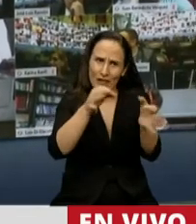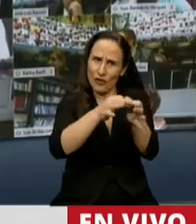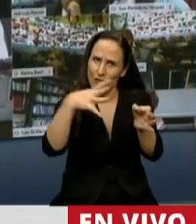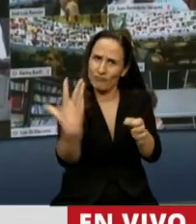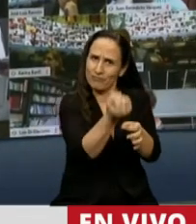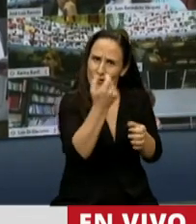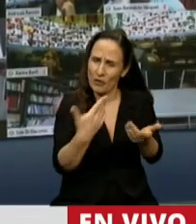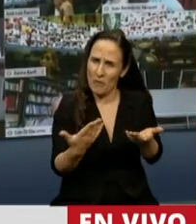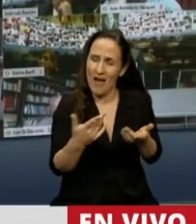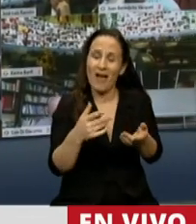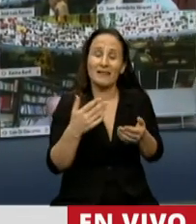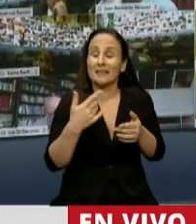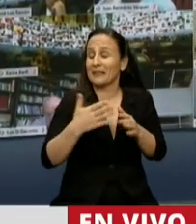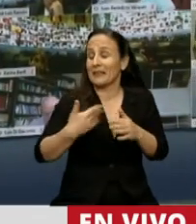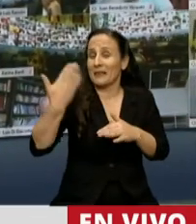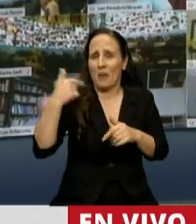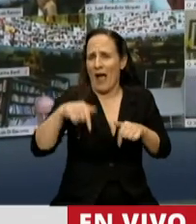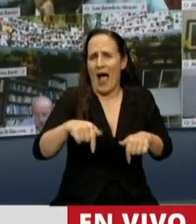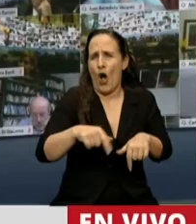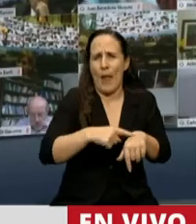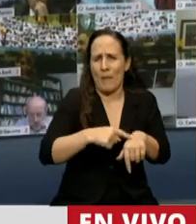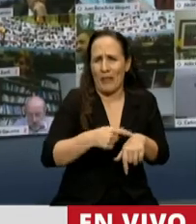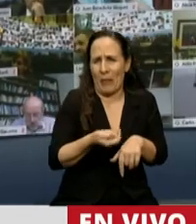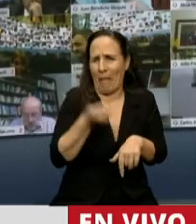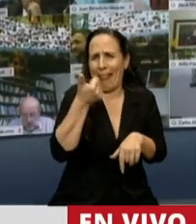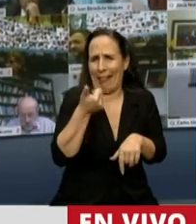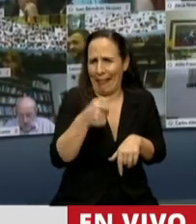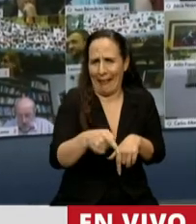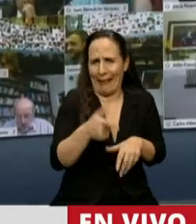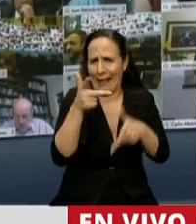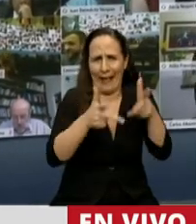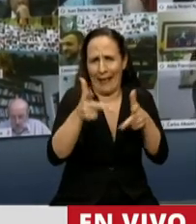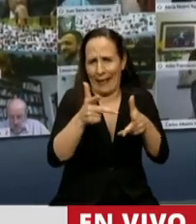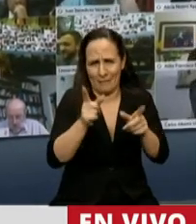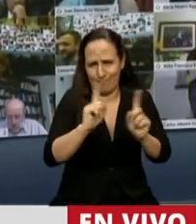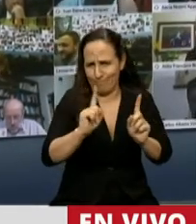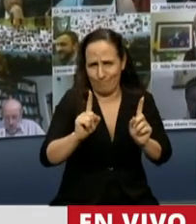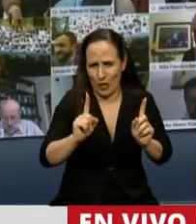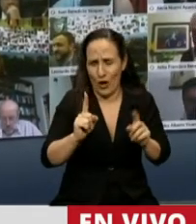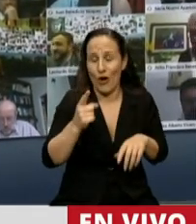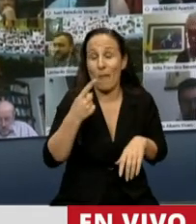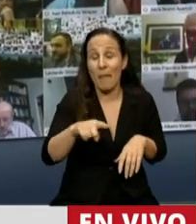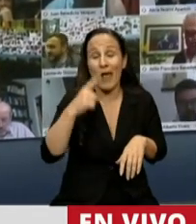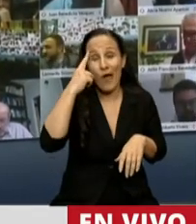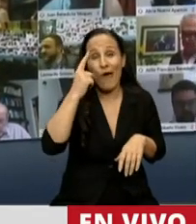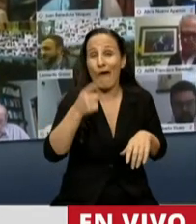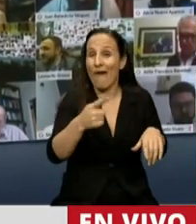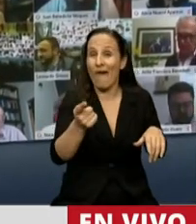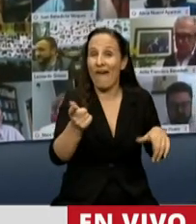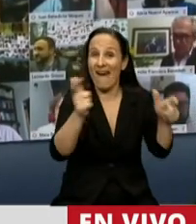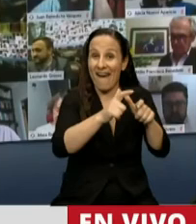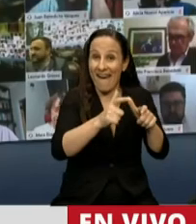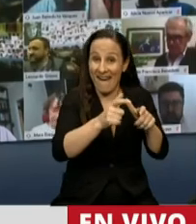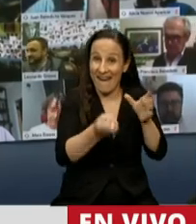no me parecieron buenos. Pero bueno, no es el espacio en este tiempo tan acotado de criticar esto. Sí creo que ese Consejo Nacional,